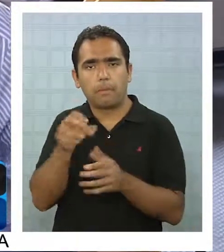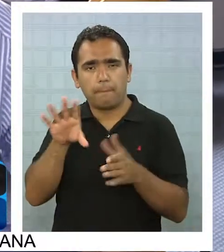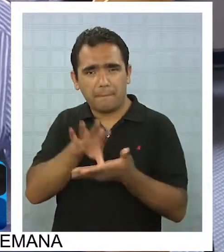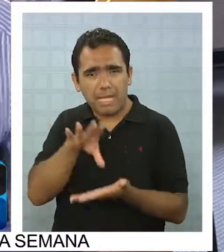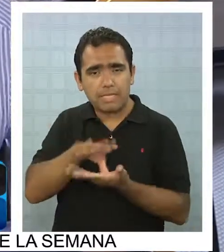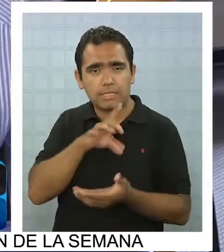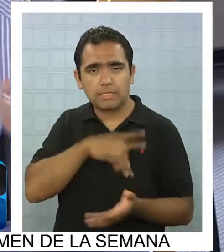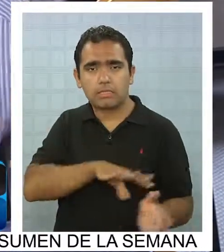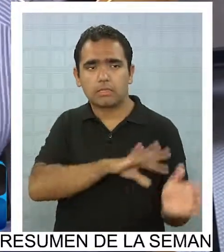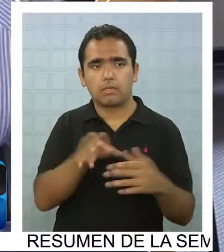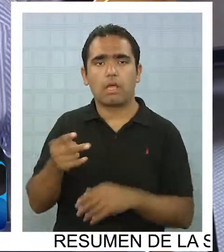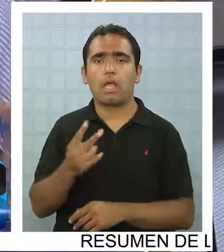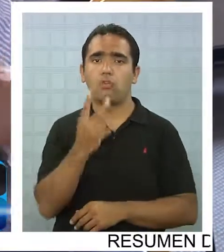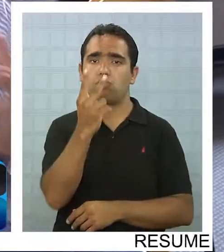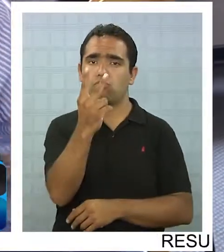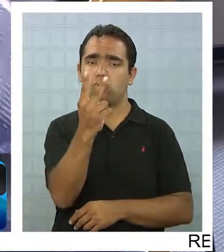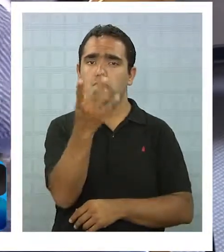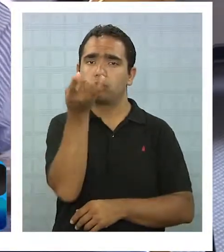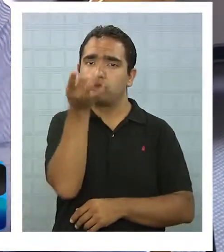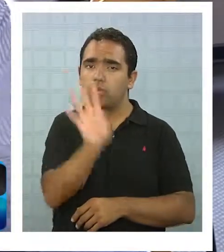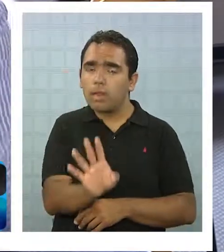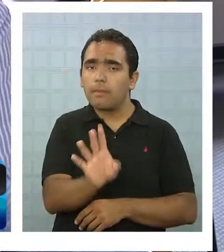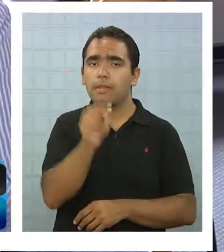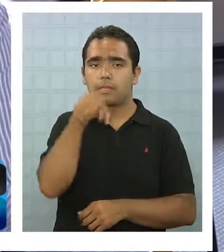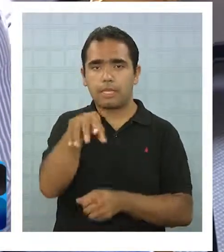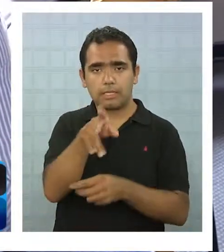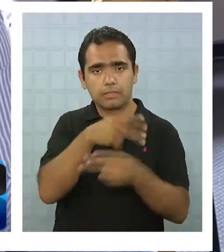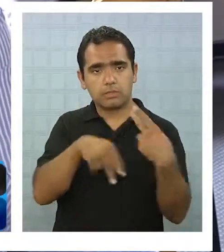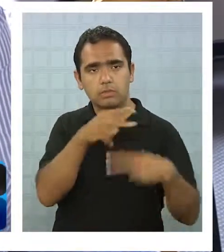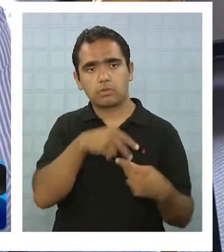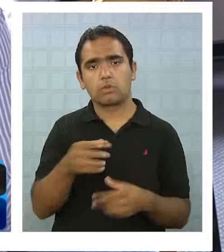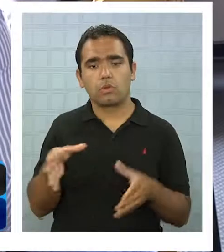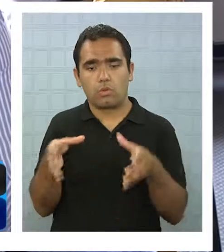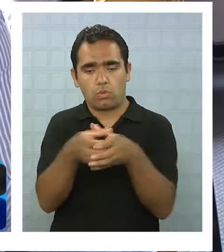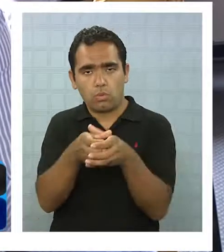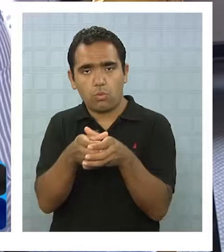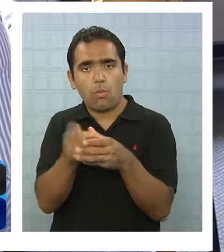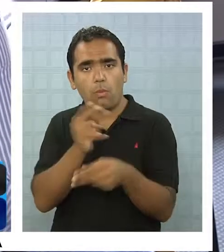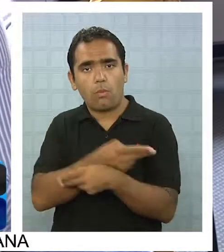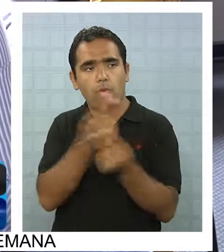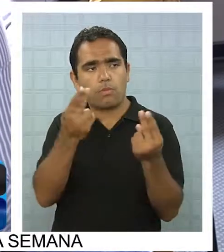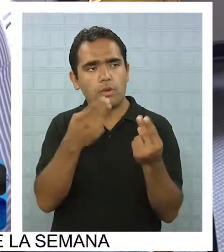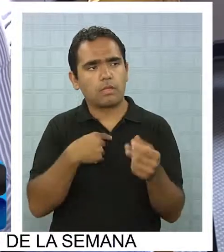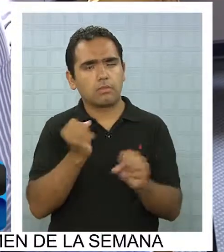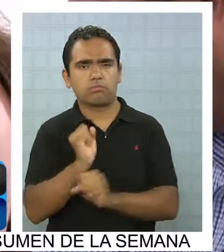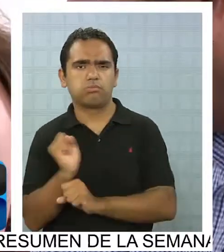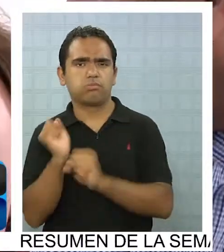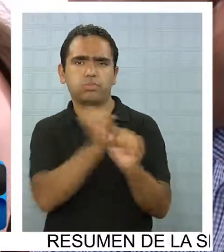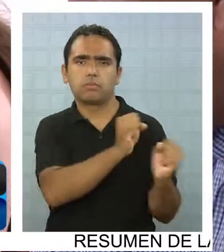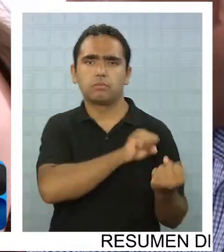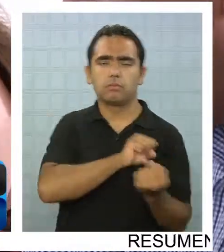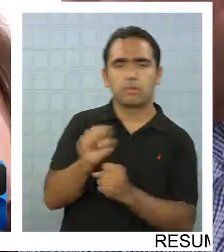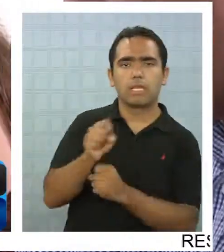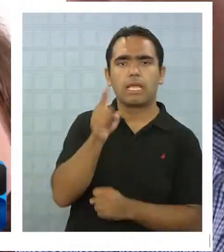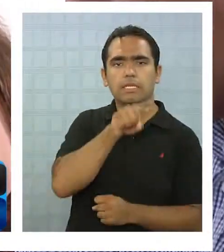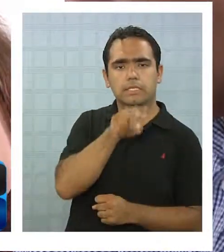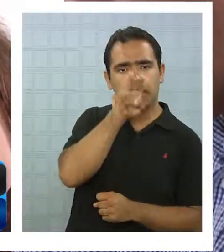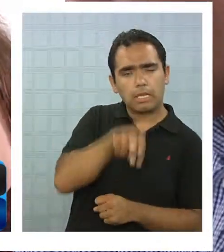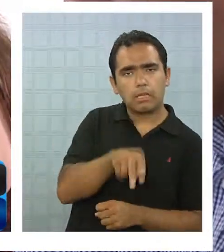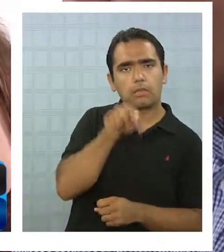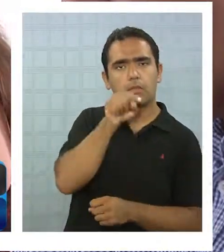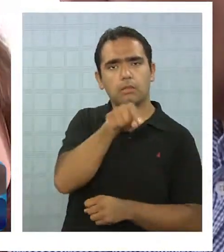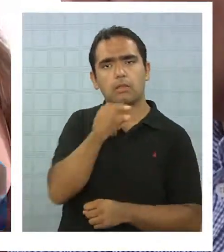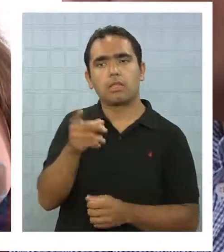usted que en Chile solamente existen dos casos en la historia que un organismo público desacata al otro el servicio de impuestos